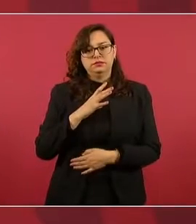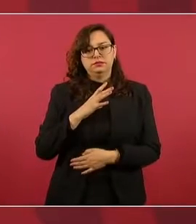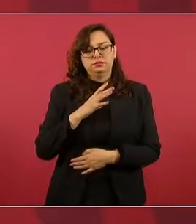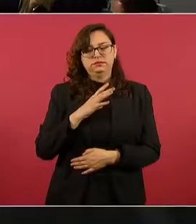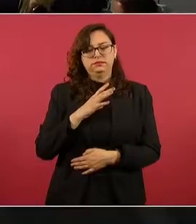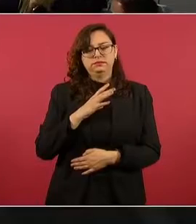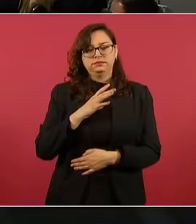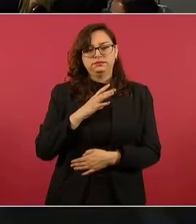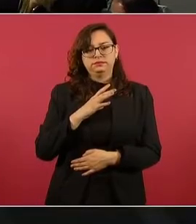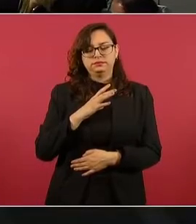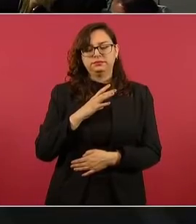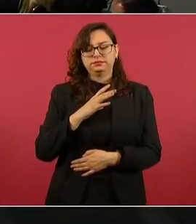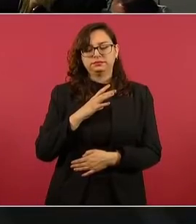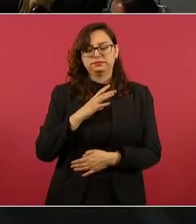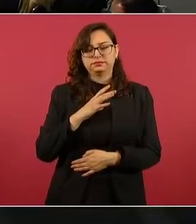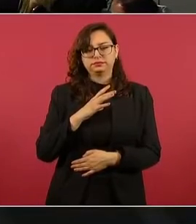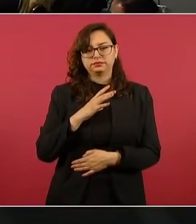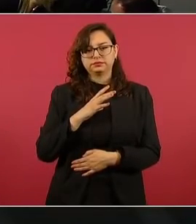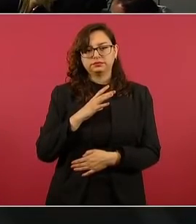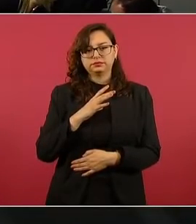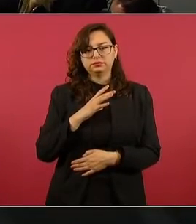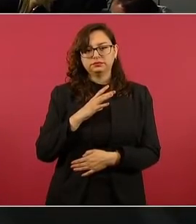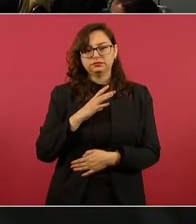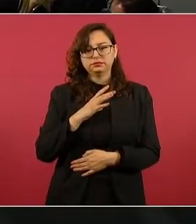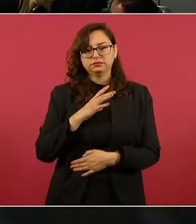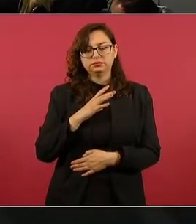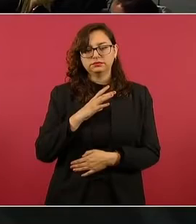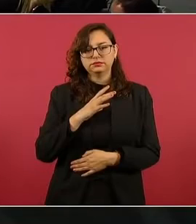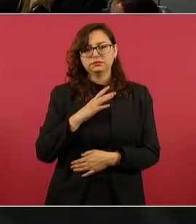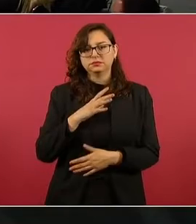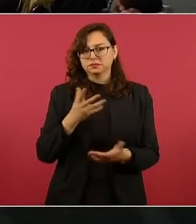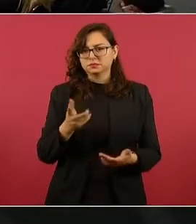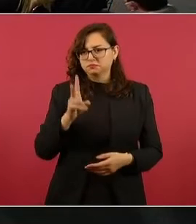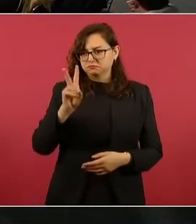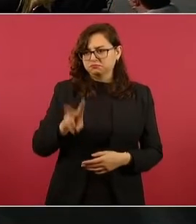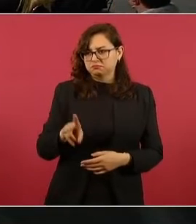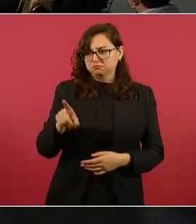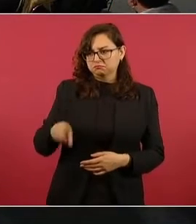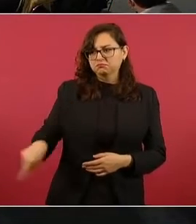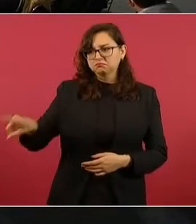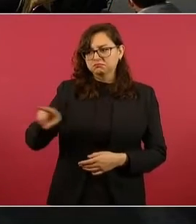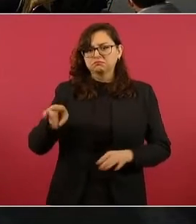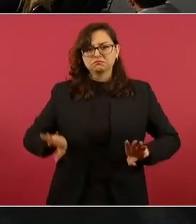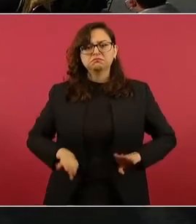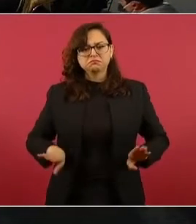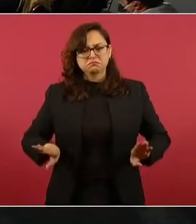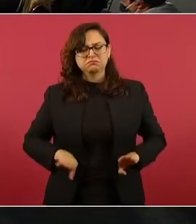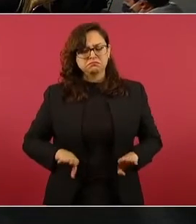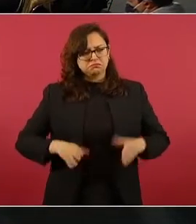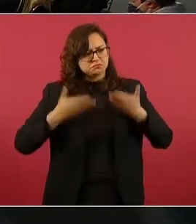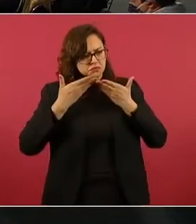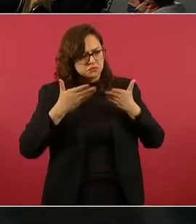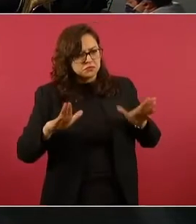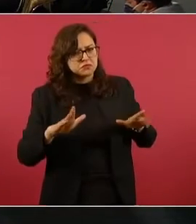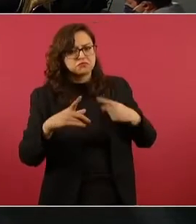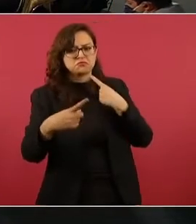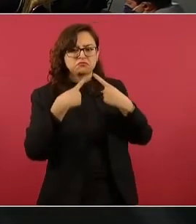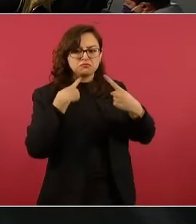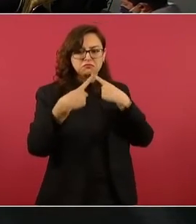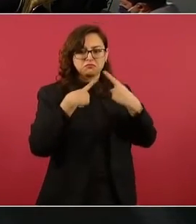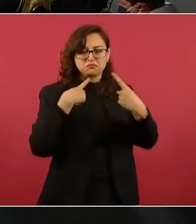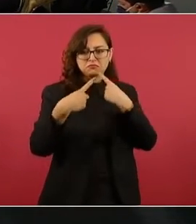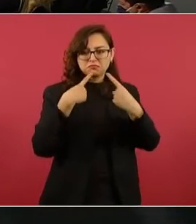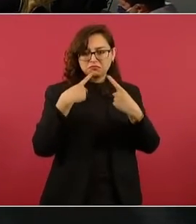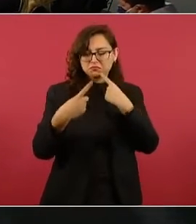hay una actitud de diálogo de parte de ellos. No deja